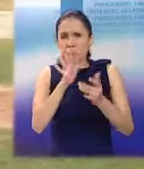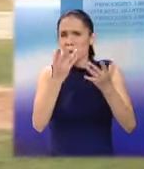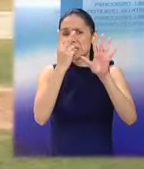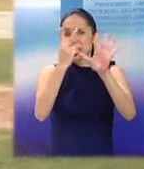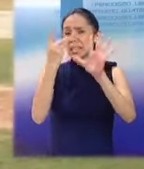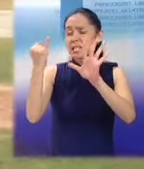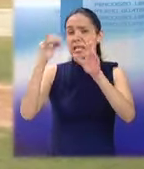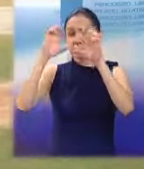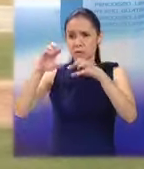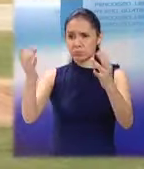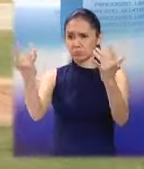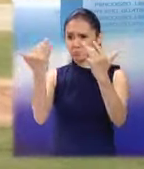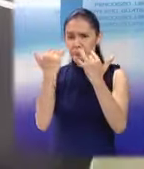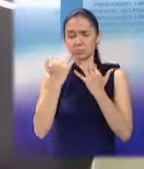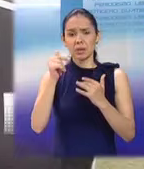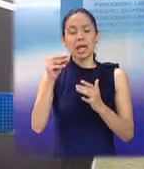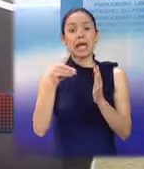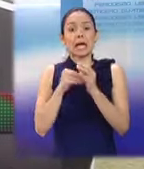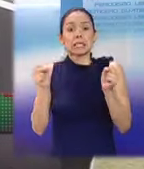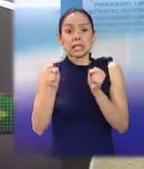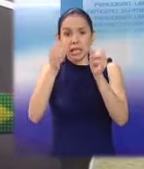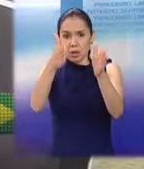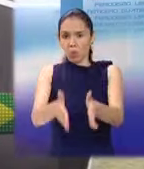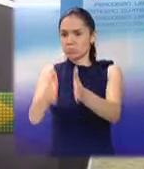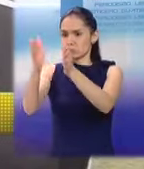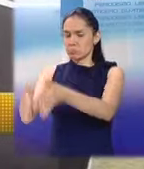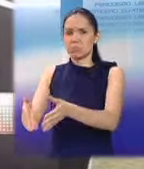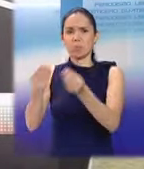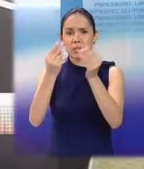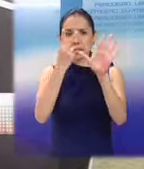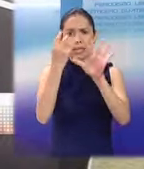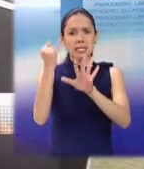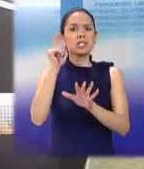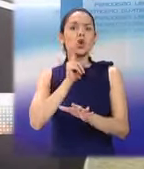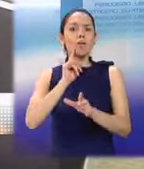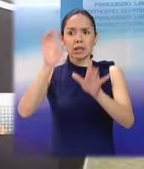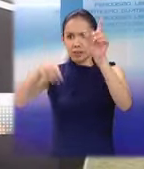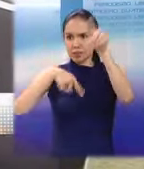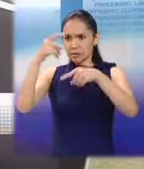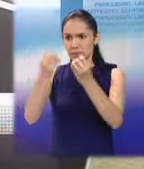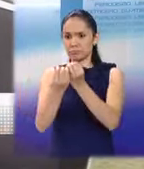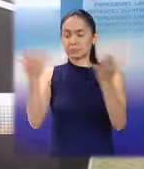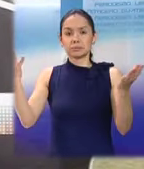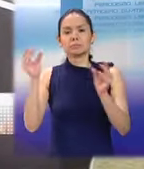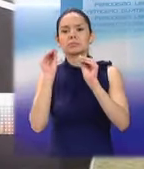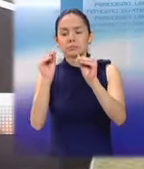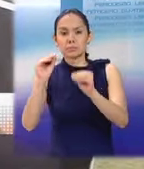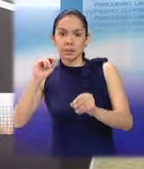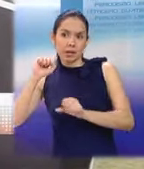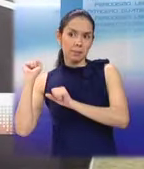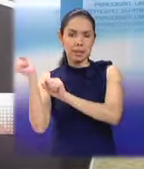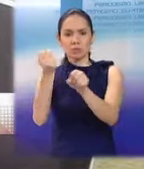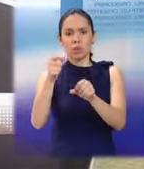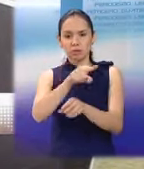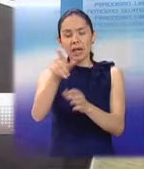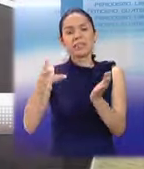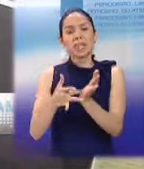76 jóvenes. Quetzaltencos técnicas, los fundamentos del juego del béisbol han sido muy importantes,